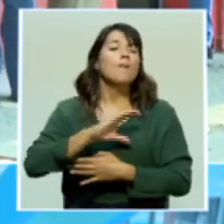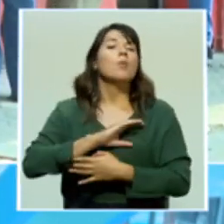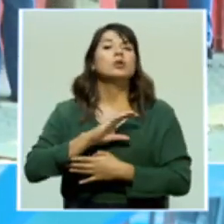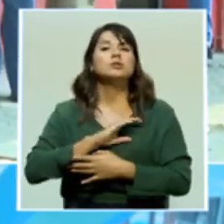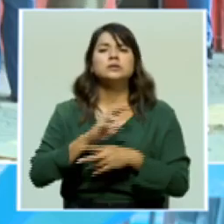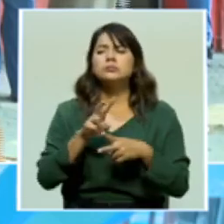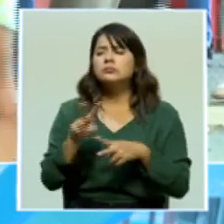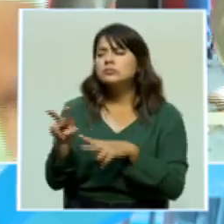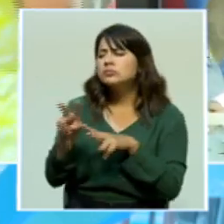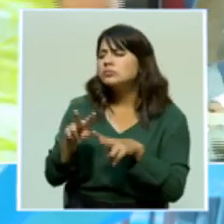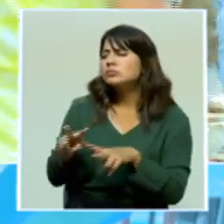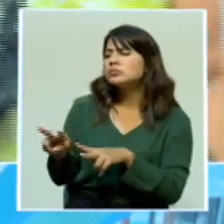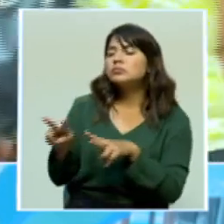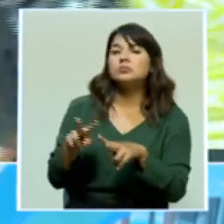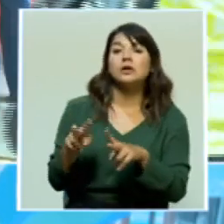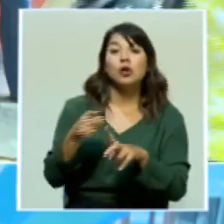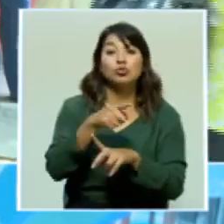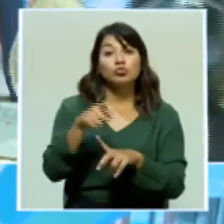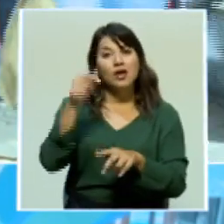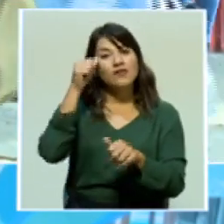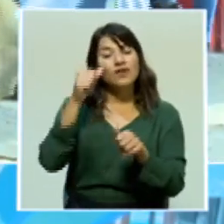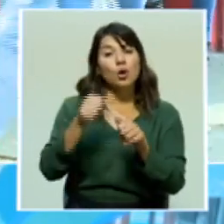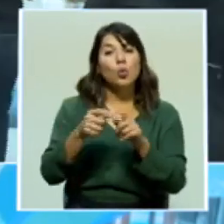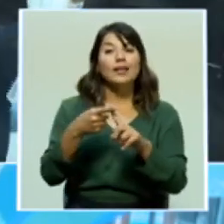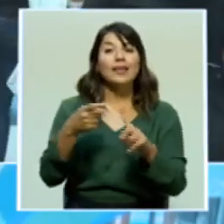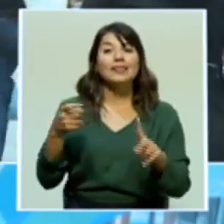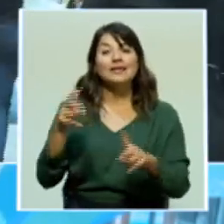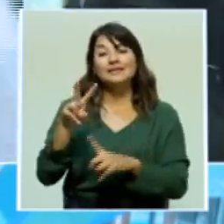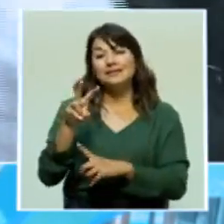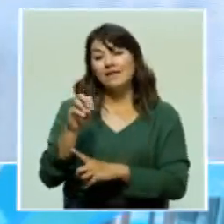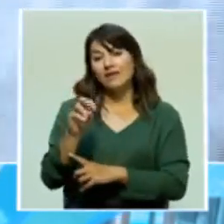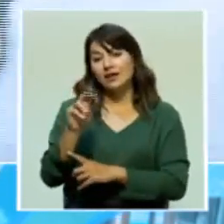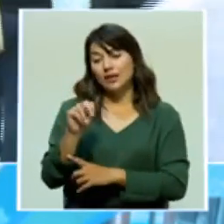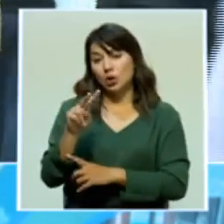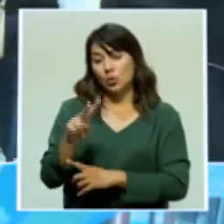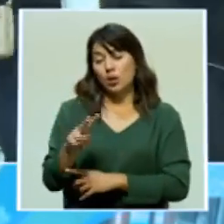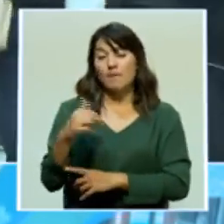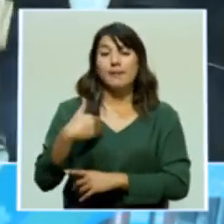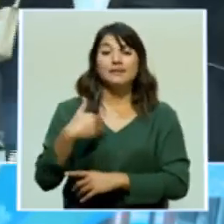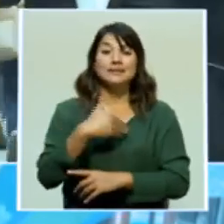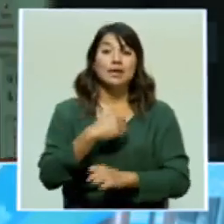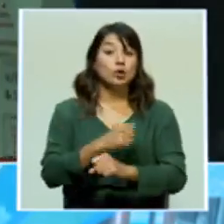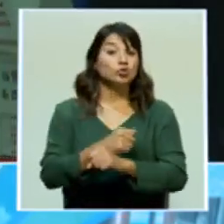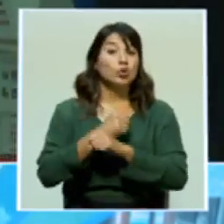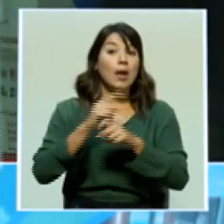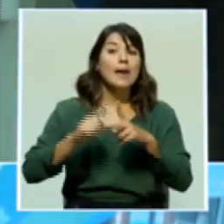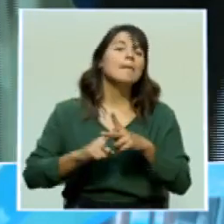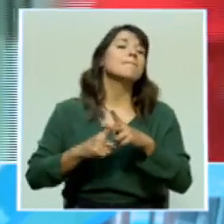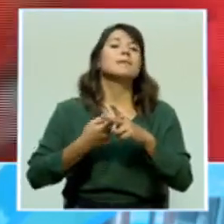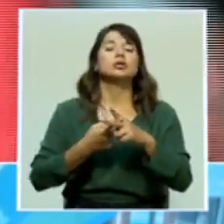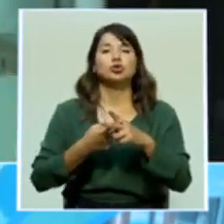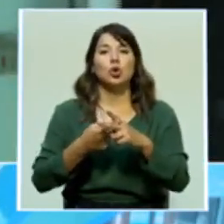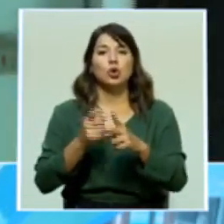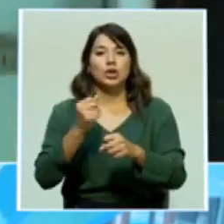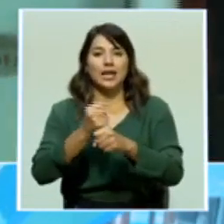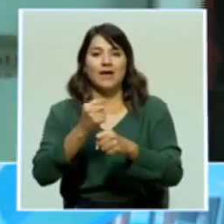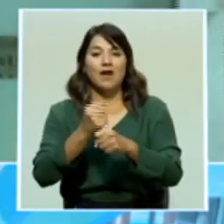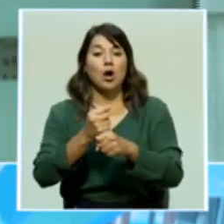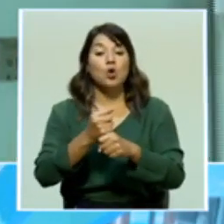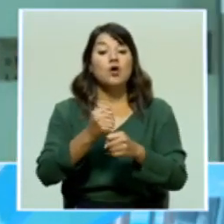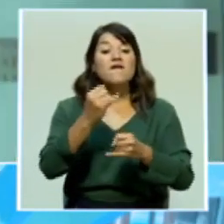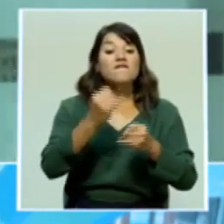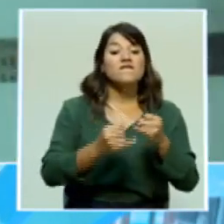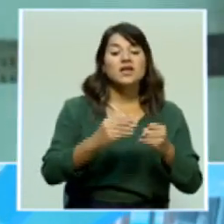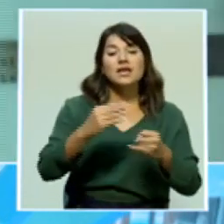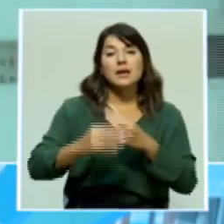Fuerza Pública. Recordemos que desde el 20 de noviembre, el Ministerio de Seguridad lanzó el operativo de fin y principio de año, se extiende hasta el